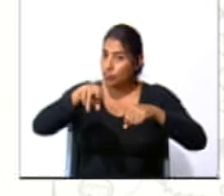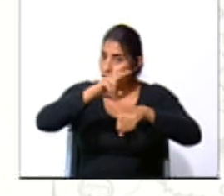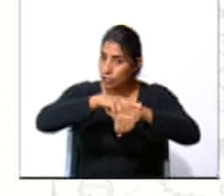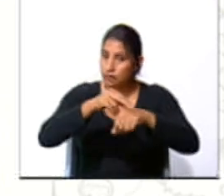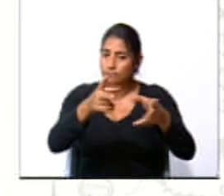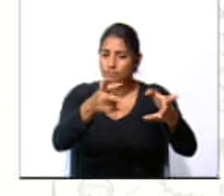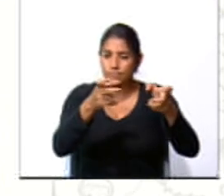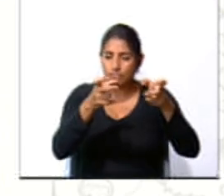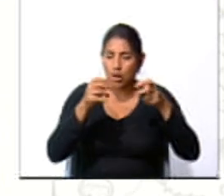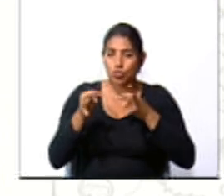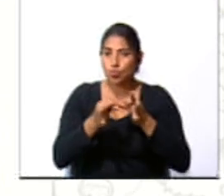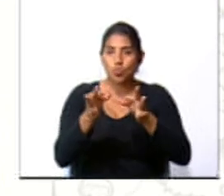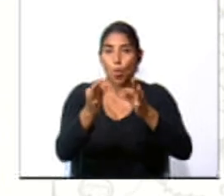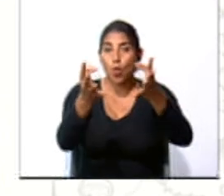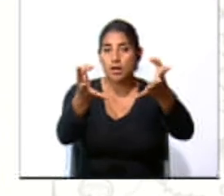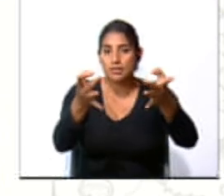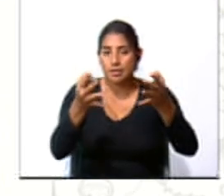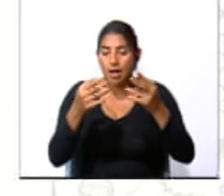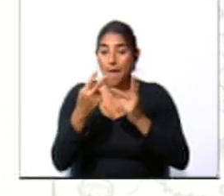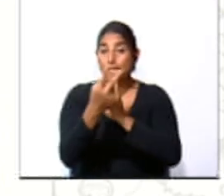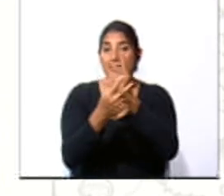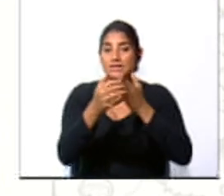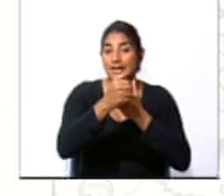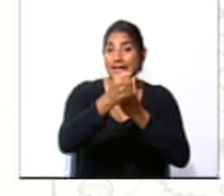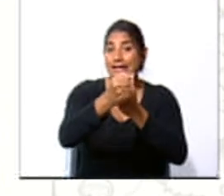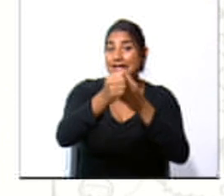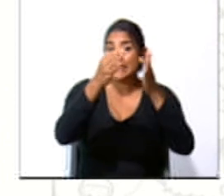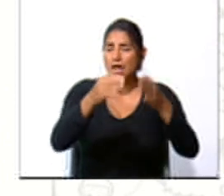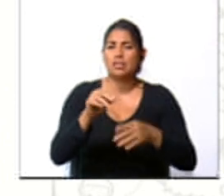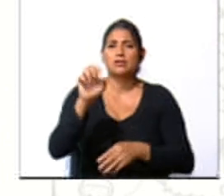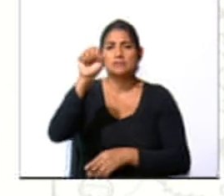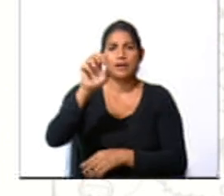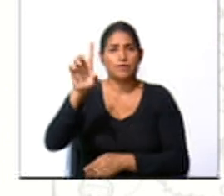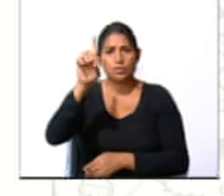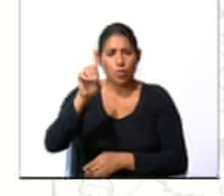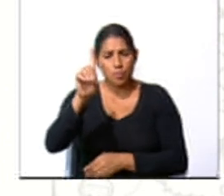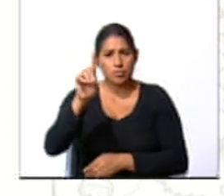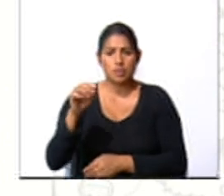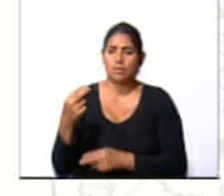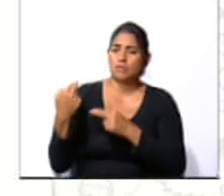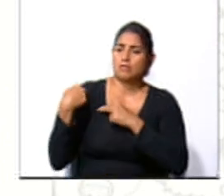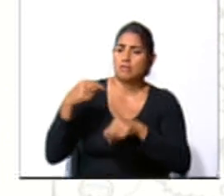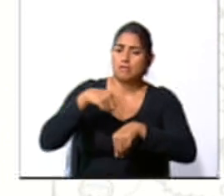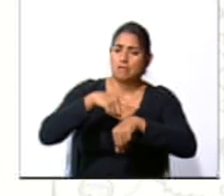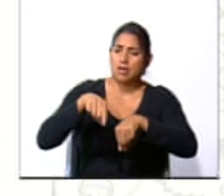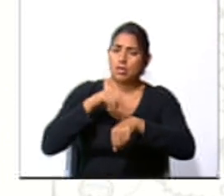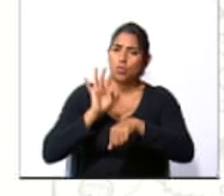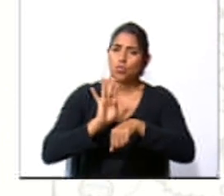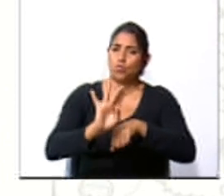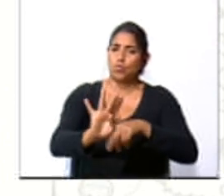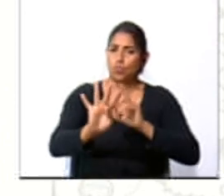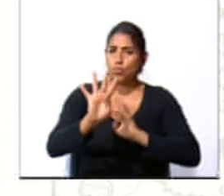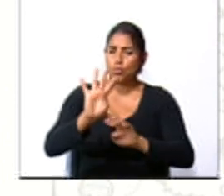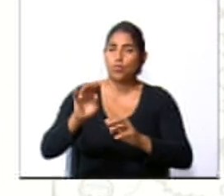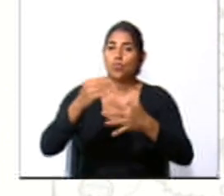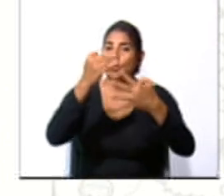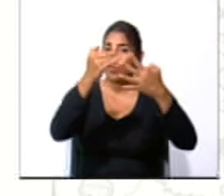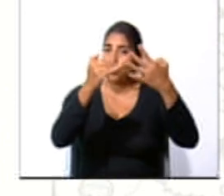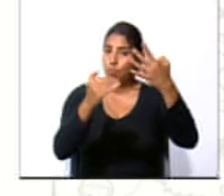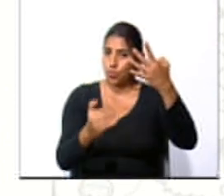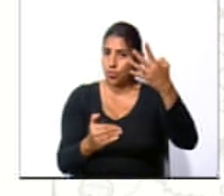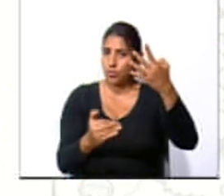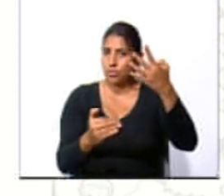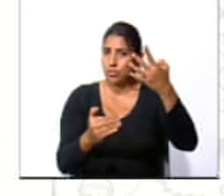atracción turística con visitas guiadas los fines de semana a cada hora. En las escalatinas,